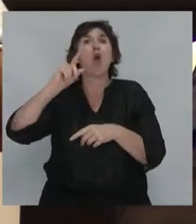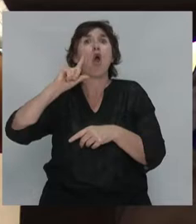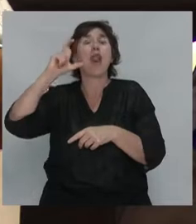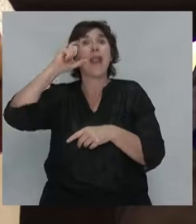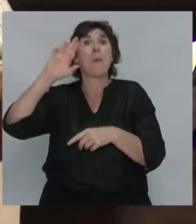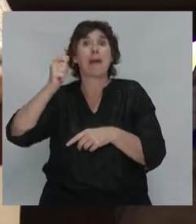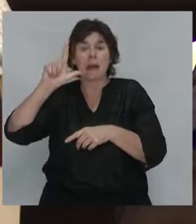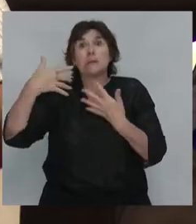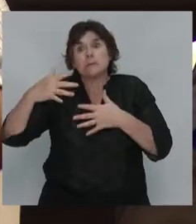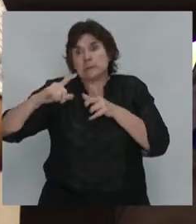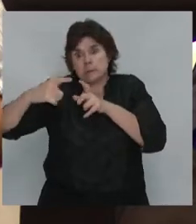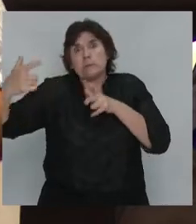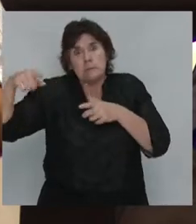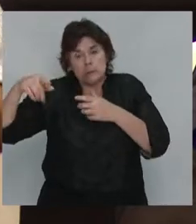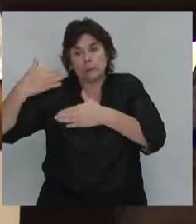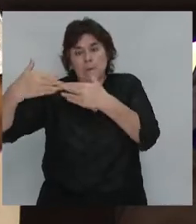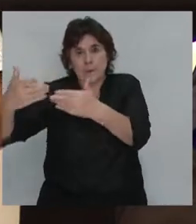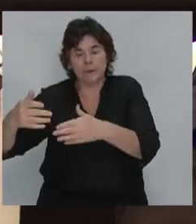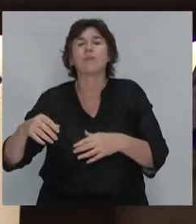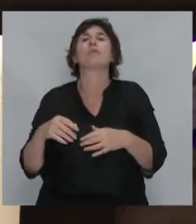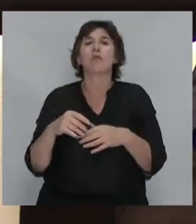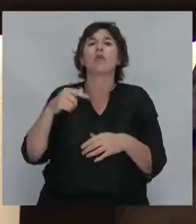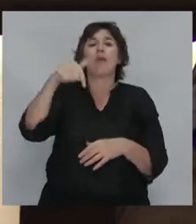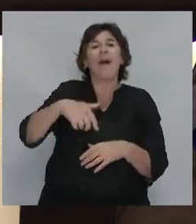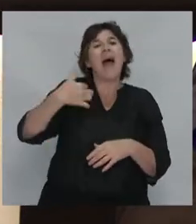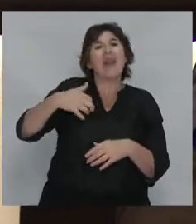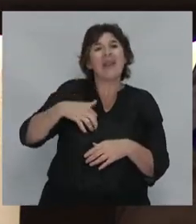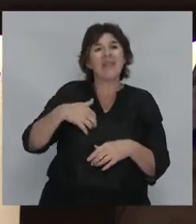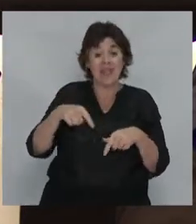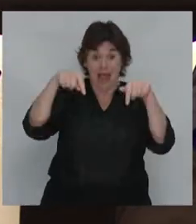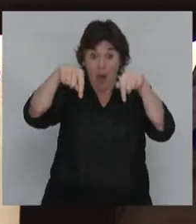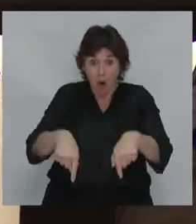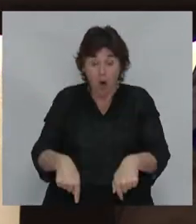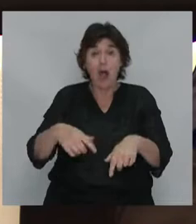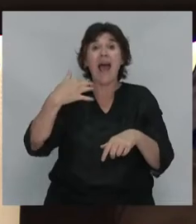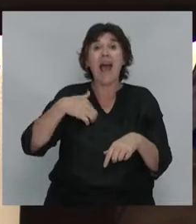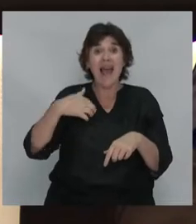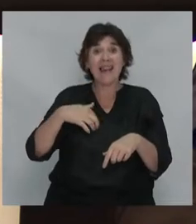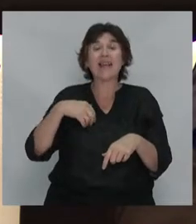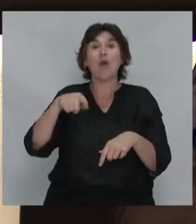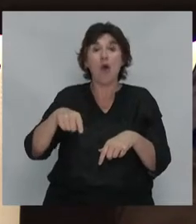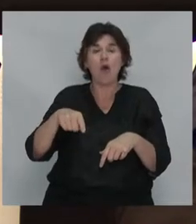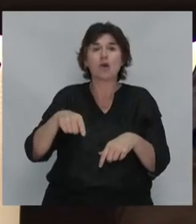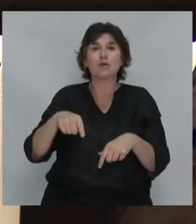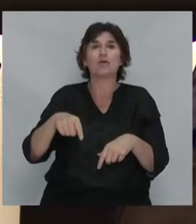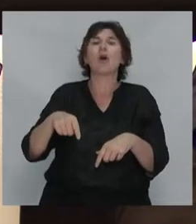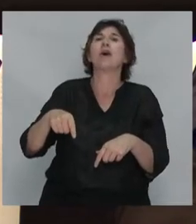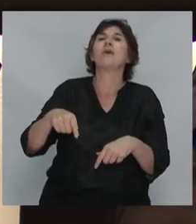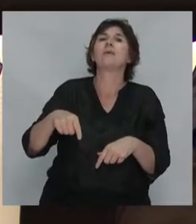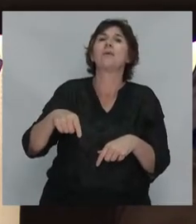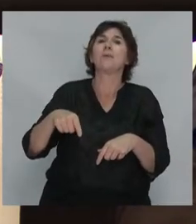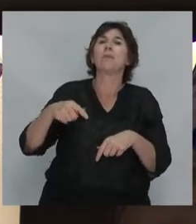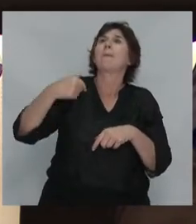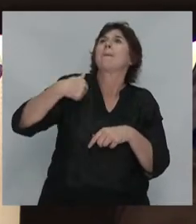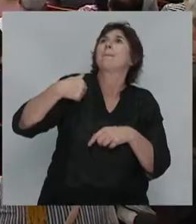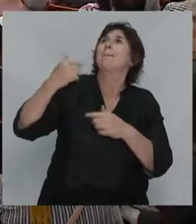desde un país como Argentina, que hoy Argentina importa deuda y exporta